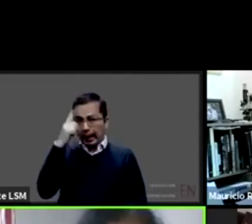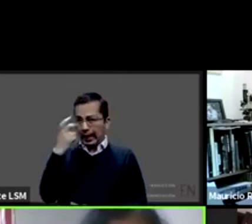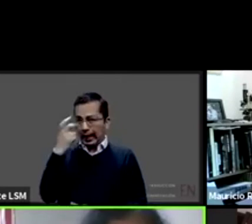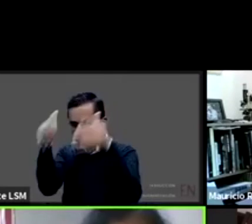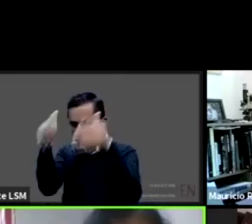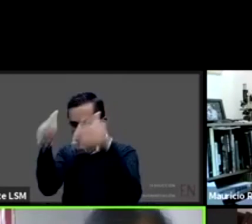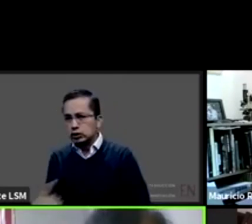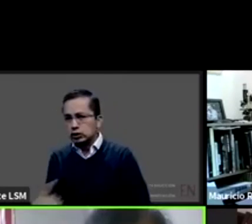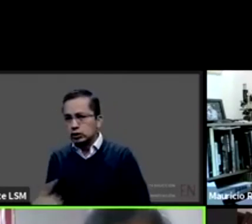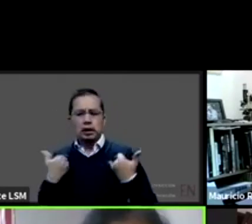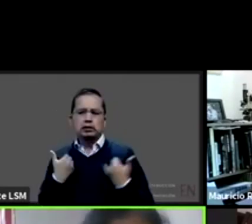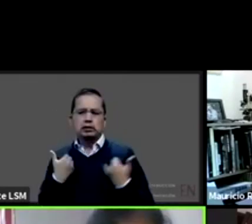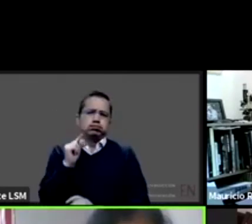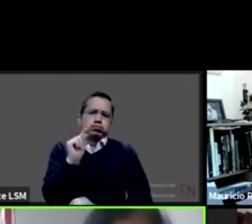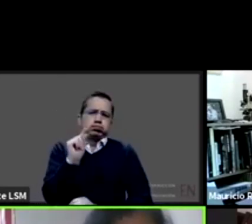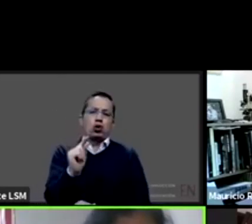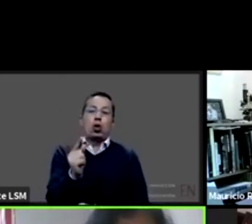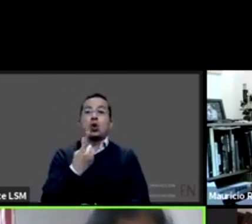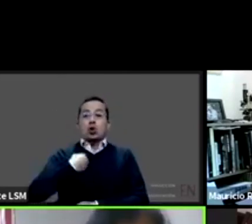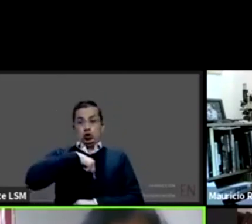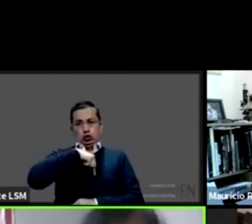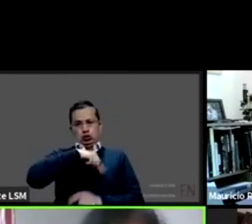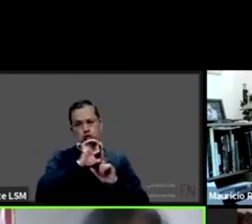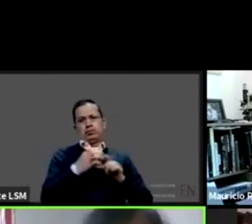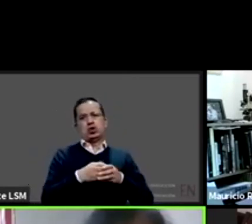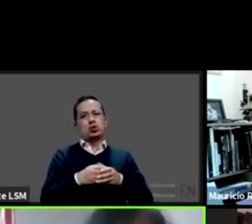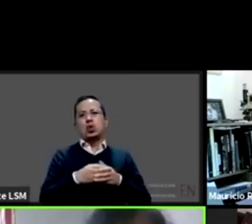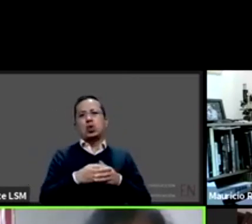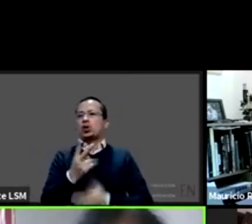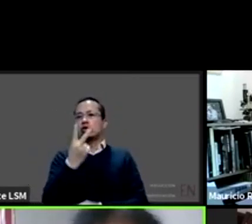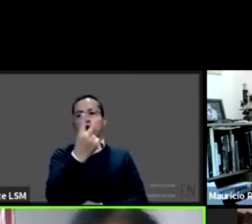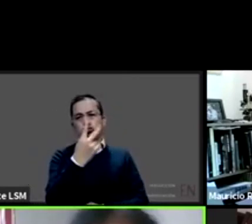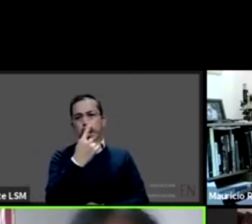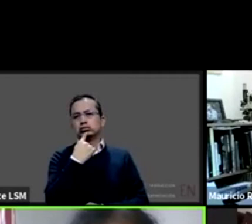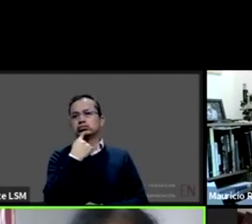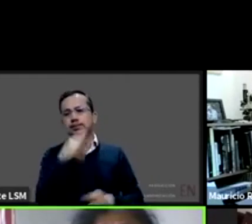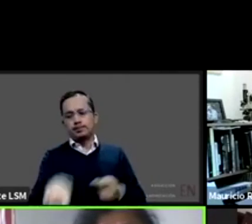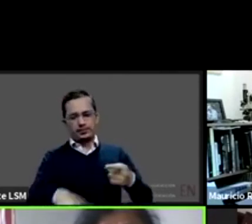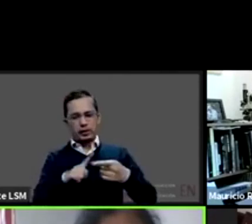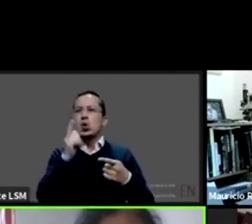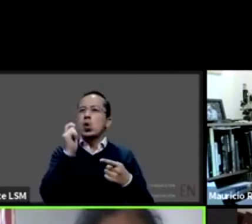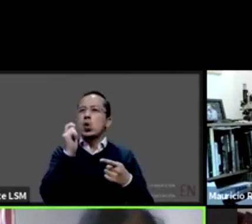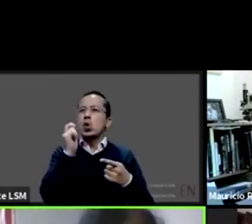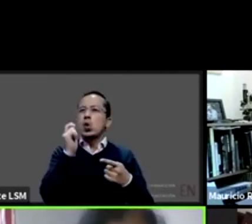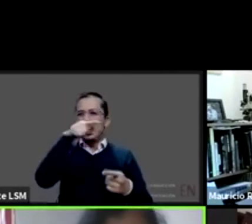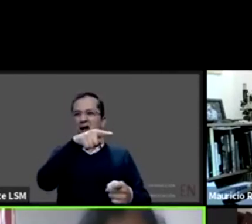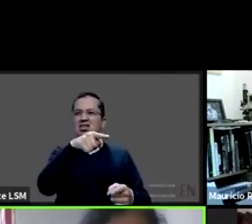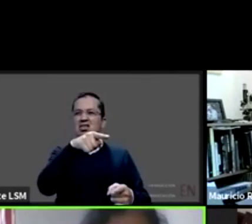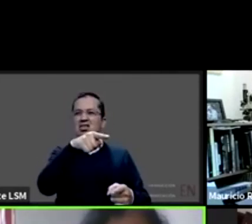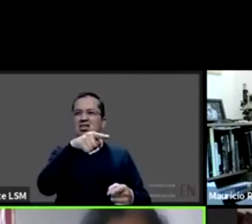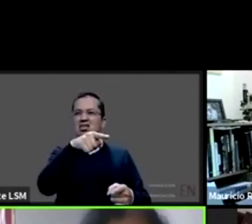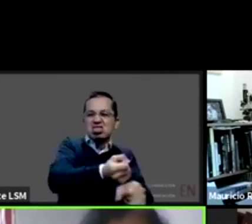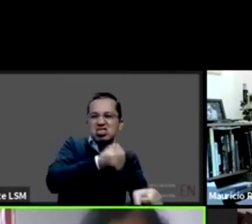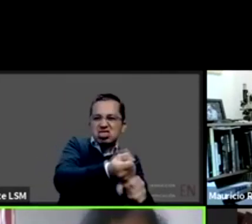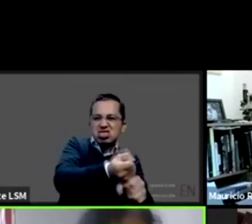comisión tenemos dos una que tiene que ver con maltrato y malpraxis malpraxis médica otra vez con maltrato excesivo